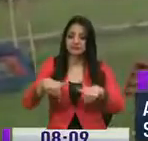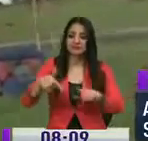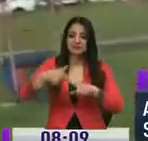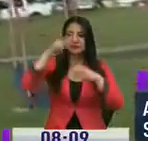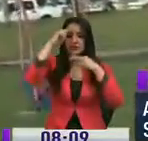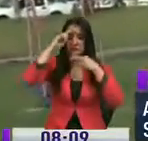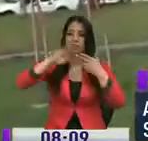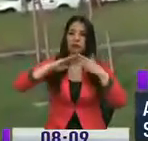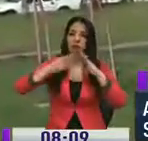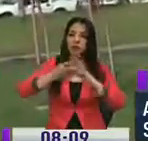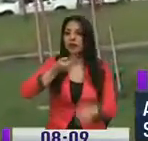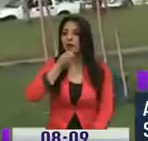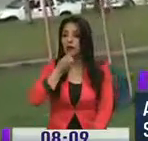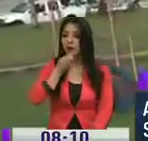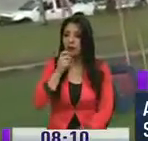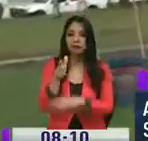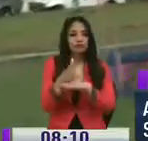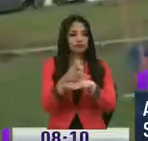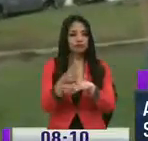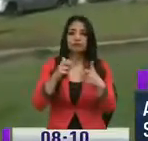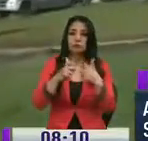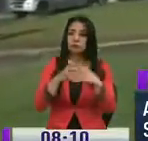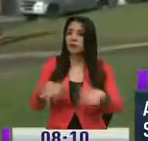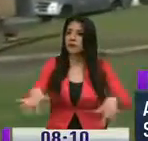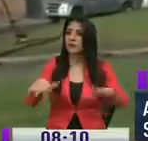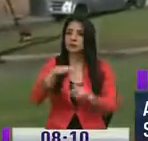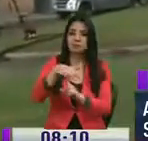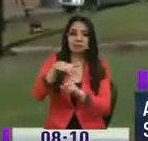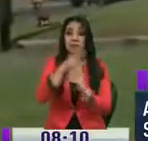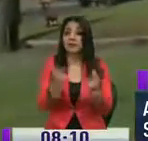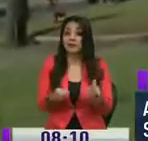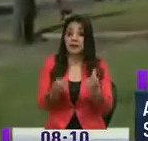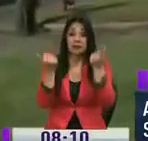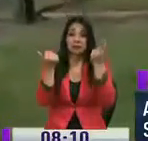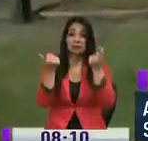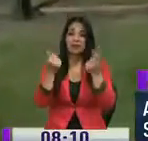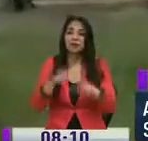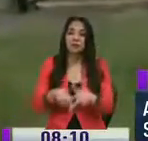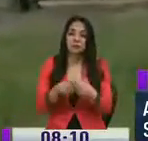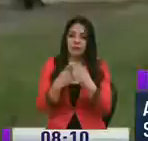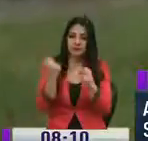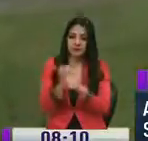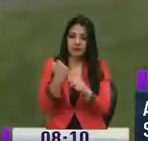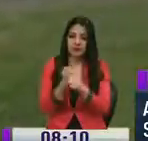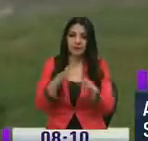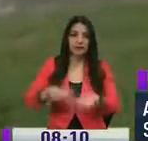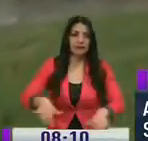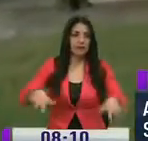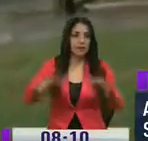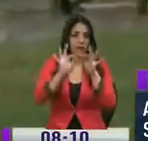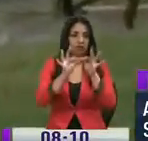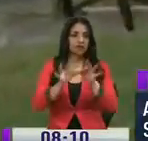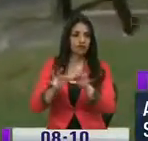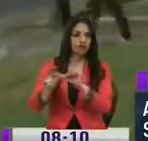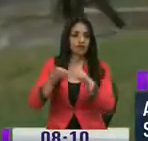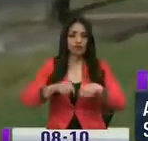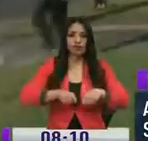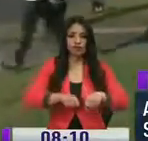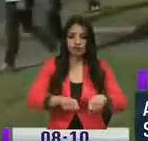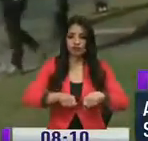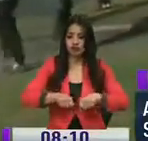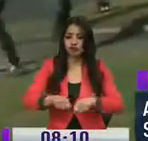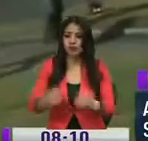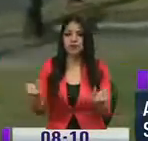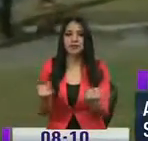conocer todo este problema que había en este lugar y enseguida comenzaron los trabajos, como ustedes pueden ver en imágenes, se está apodando el césped y, por